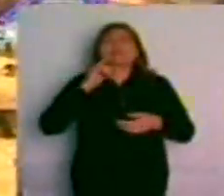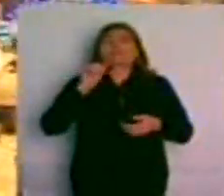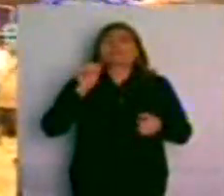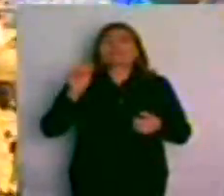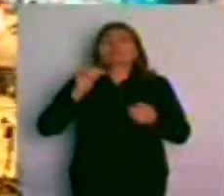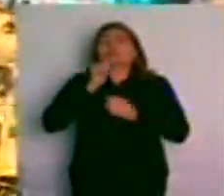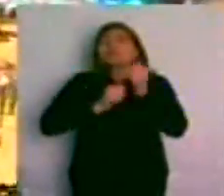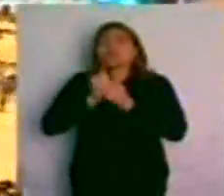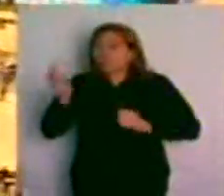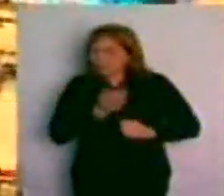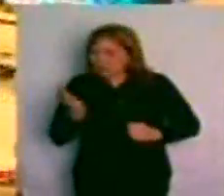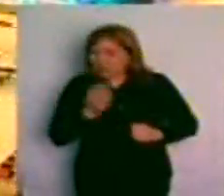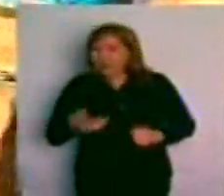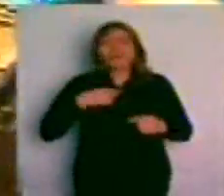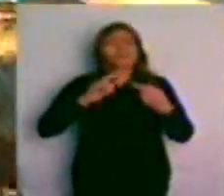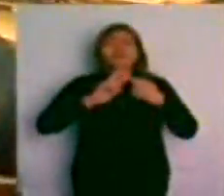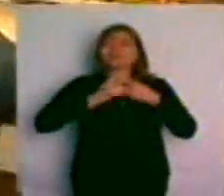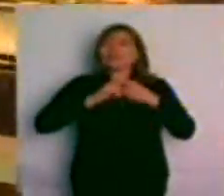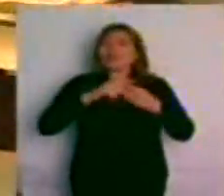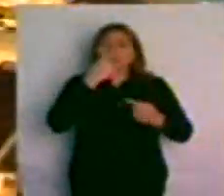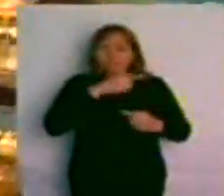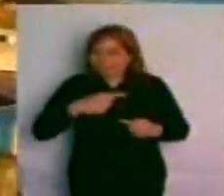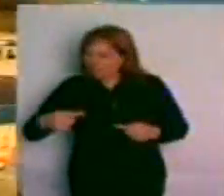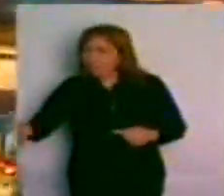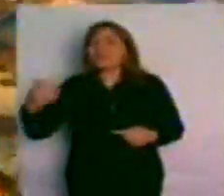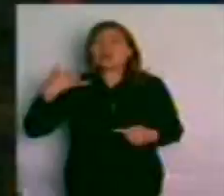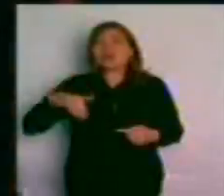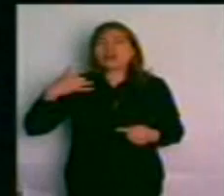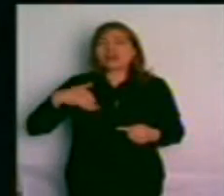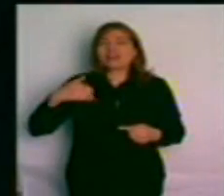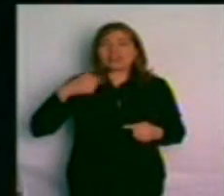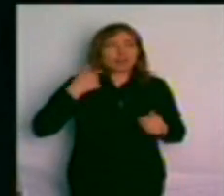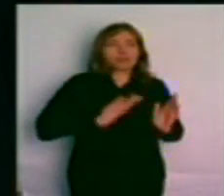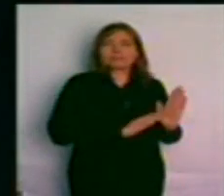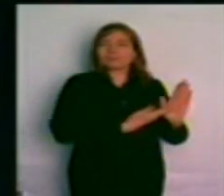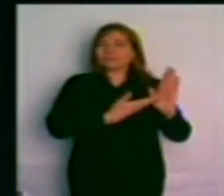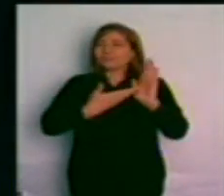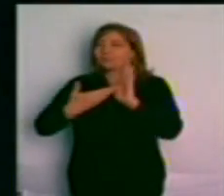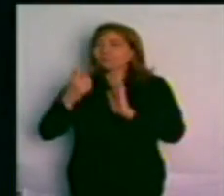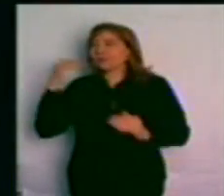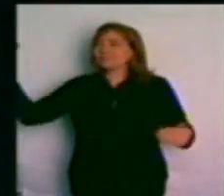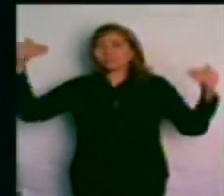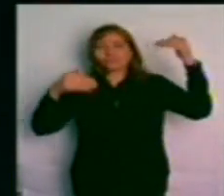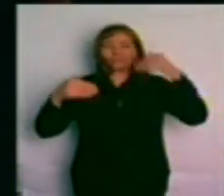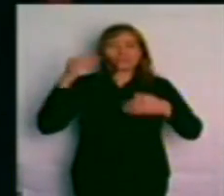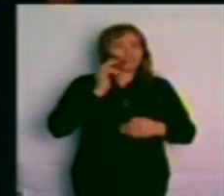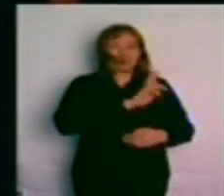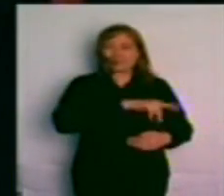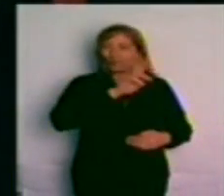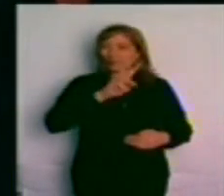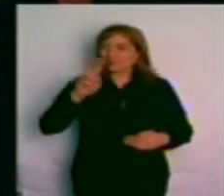tecnología de los argentinos. Y estamos aquí también